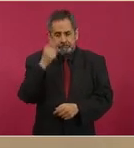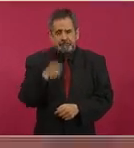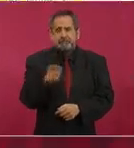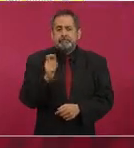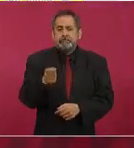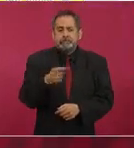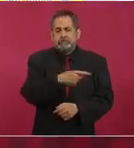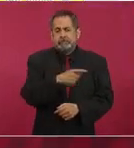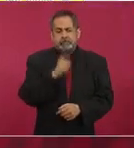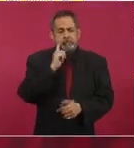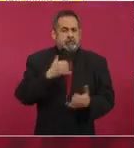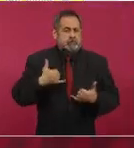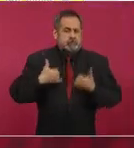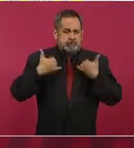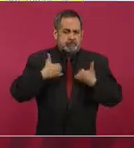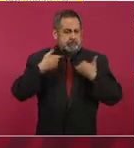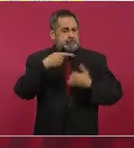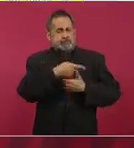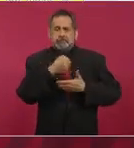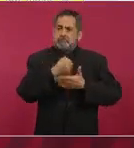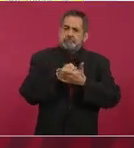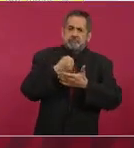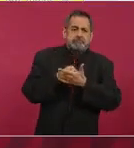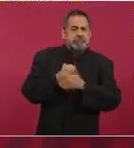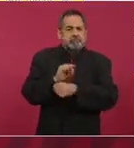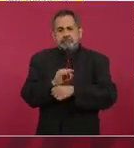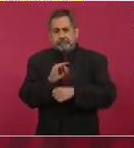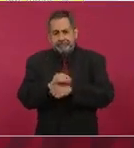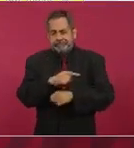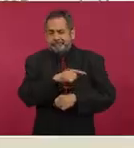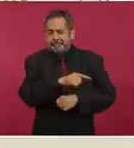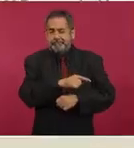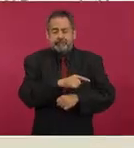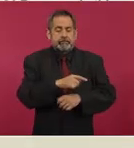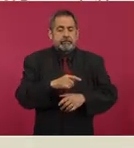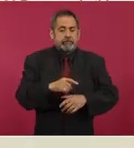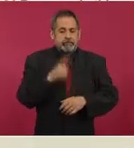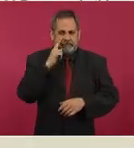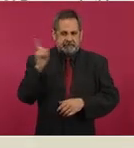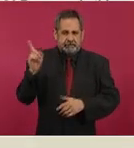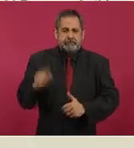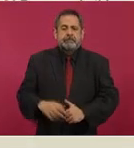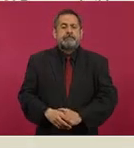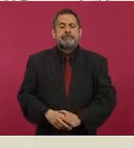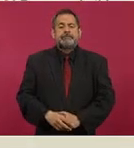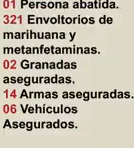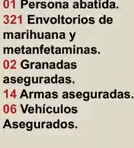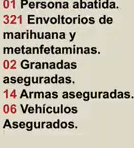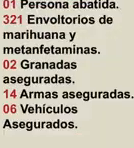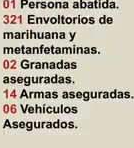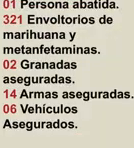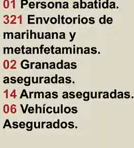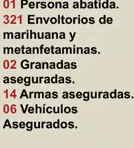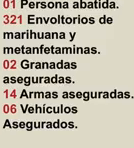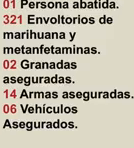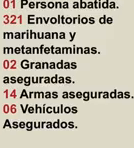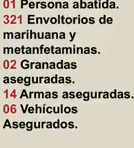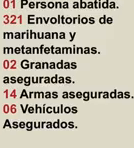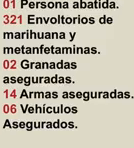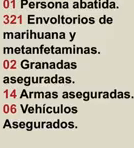joven activista que estaba precisamente en una manifestación con motivo de